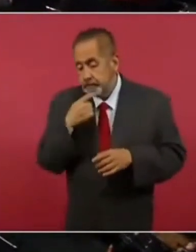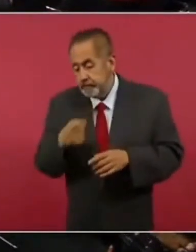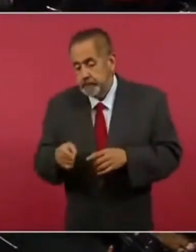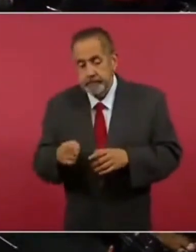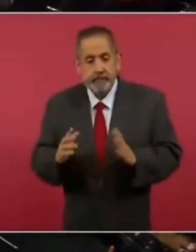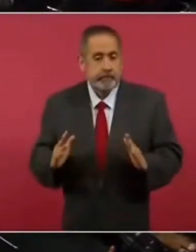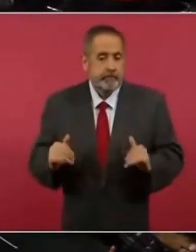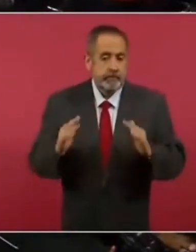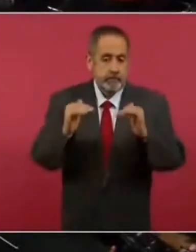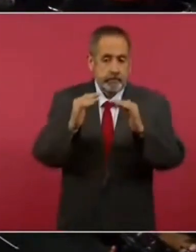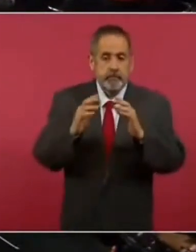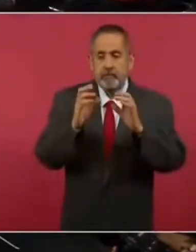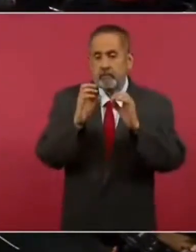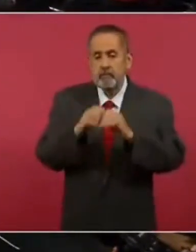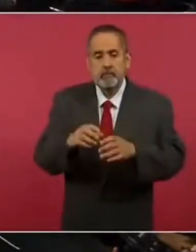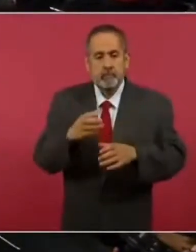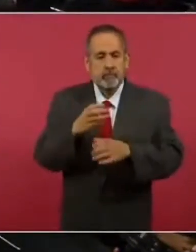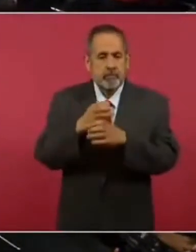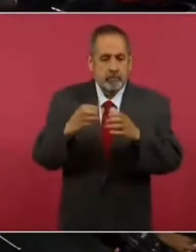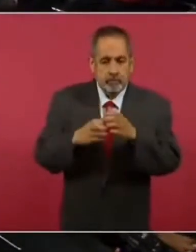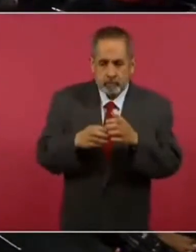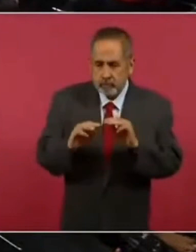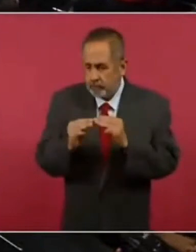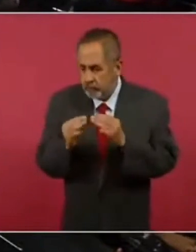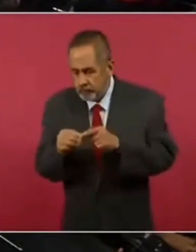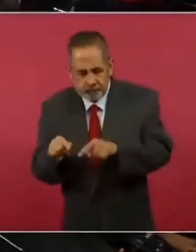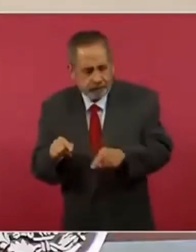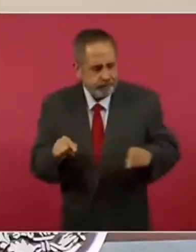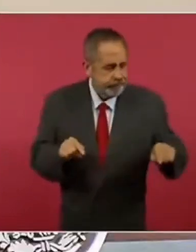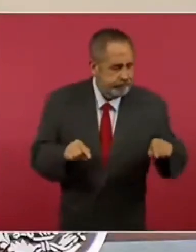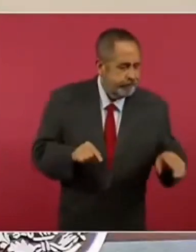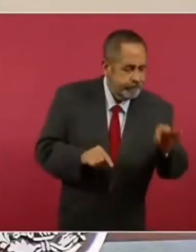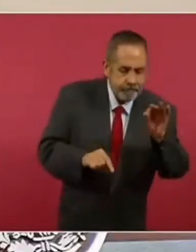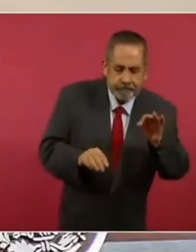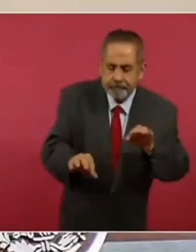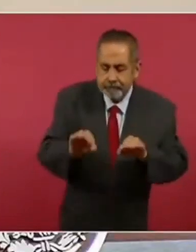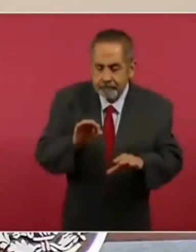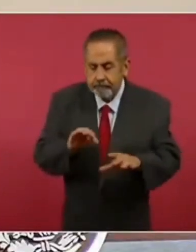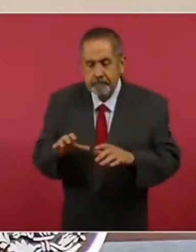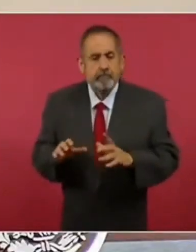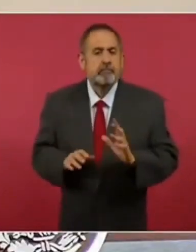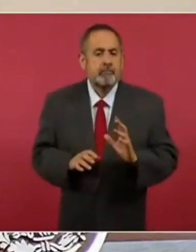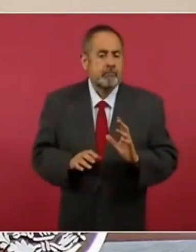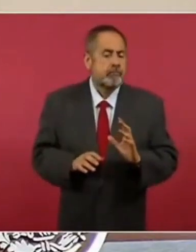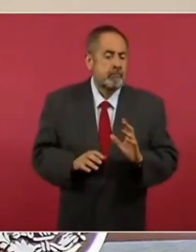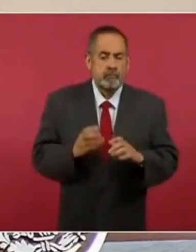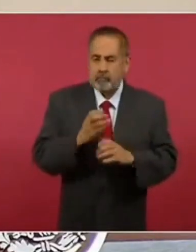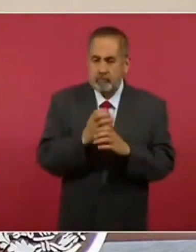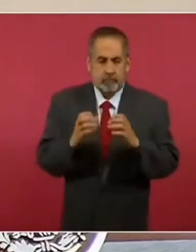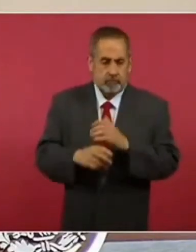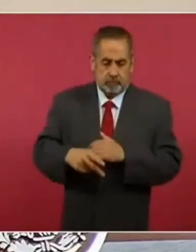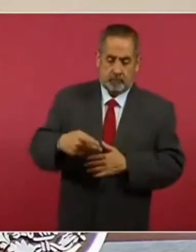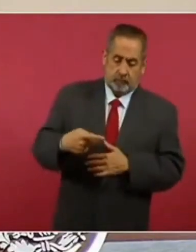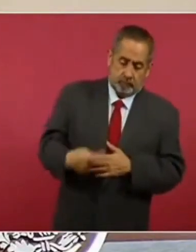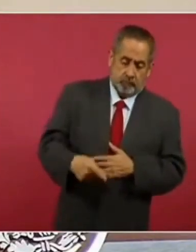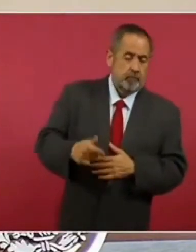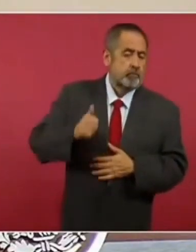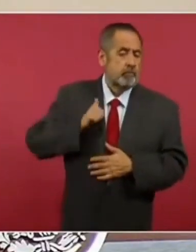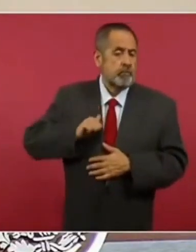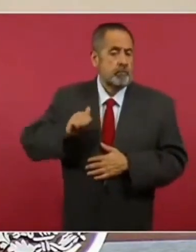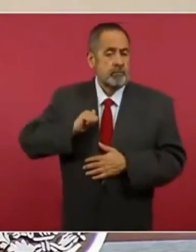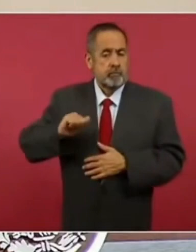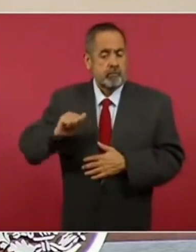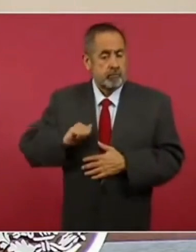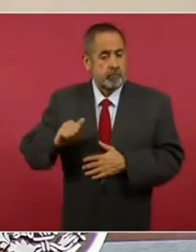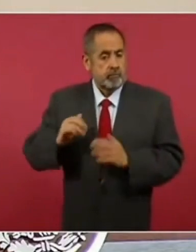inmueble o de carácter mueble, es decir, cualquier objeto de carácter arqueológico,